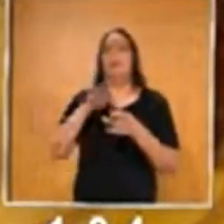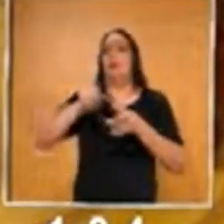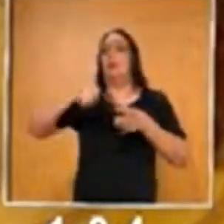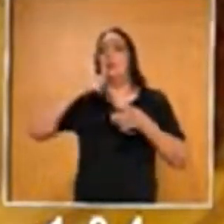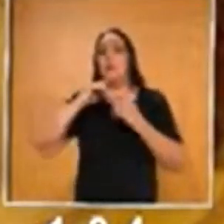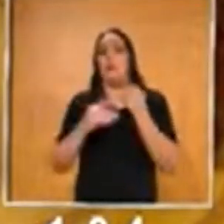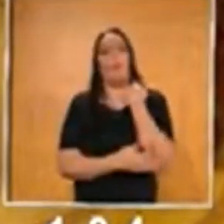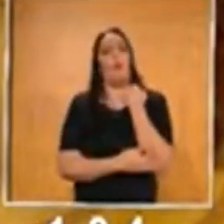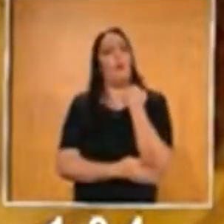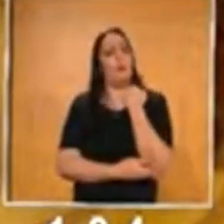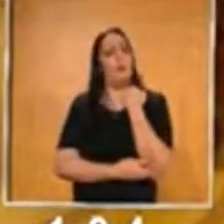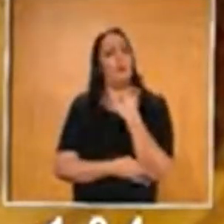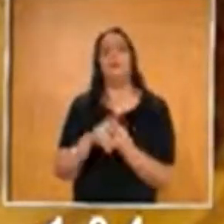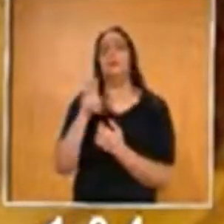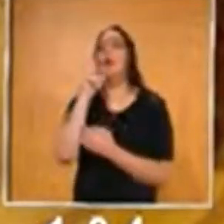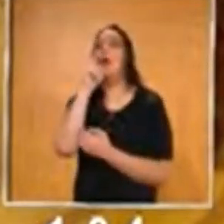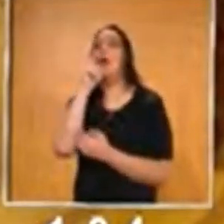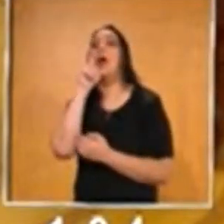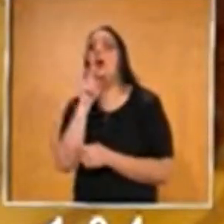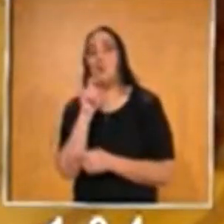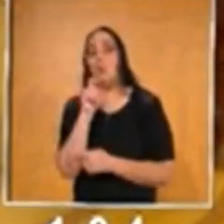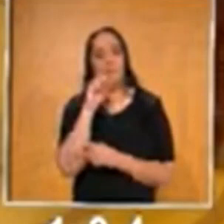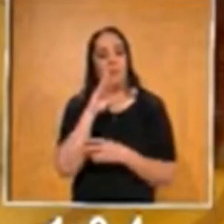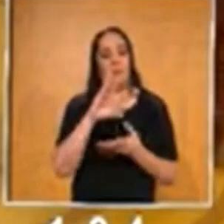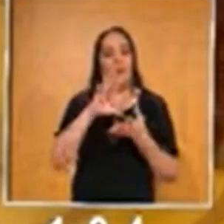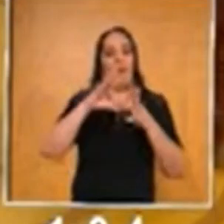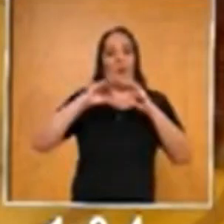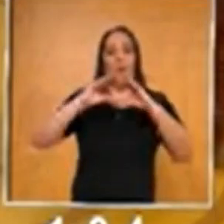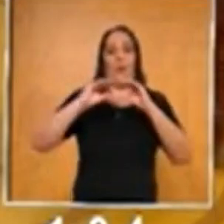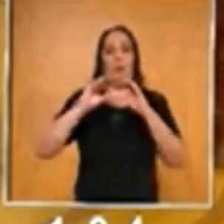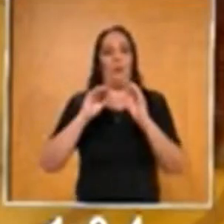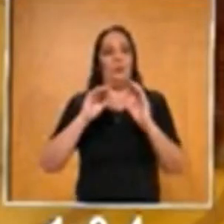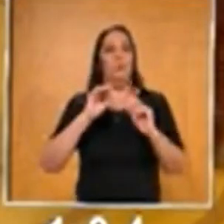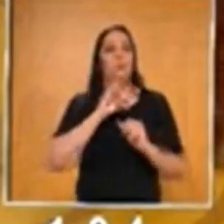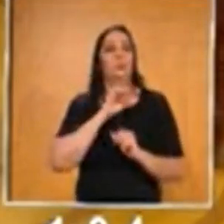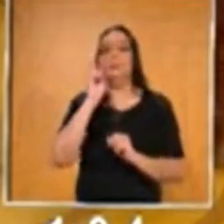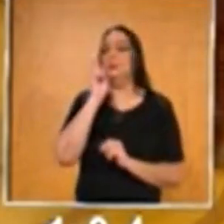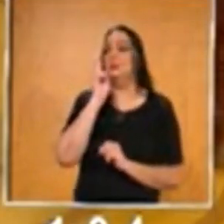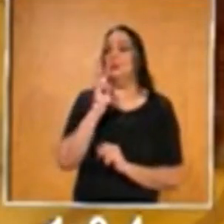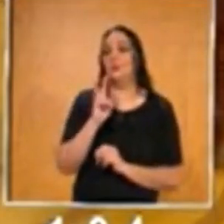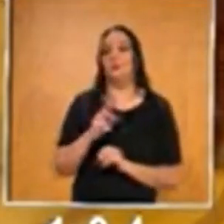agua y algodón. Ahí lo podemos observar.